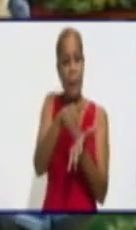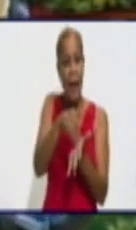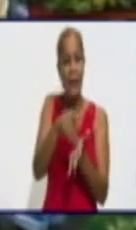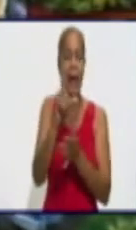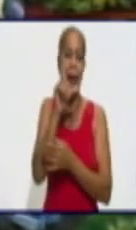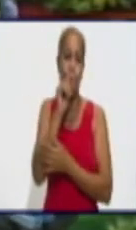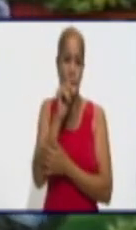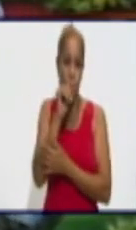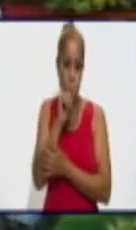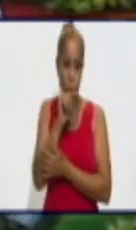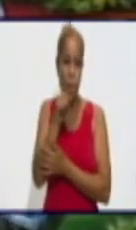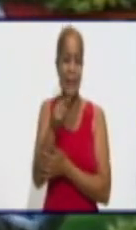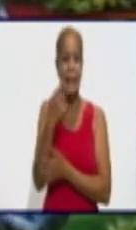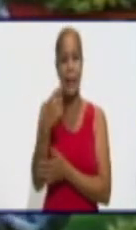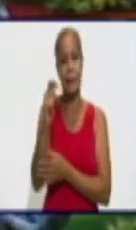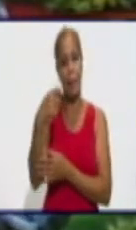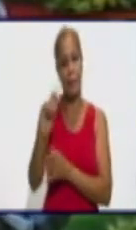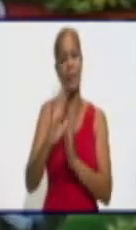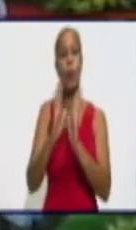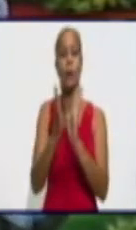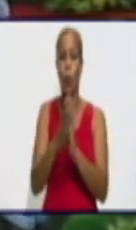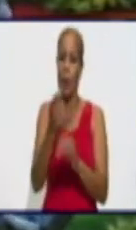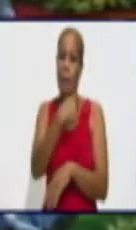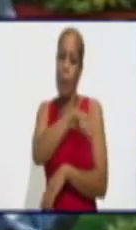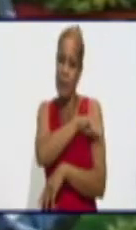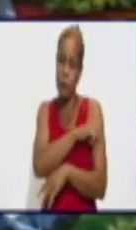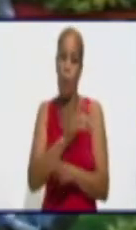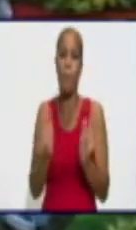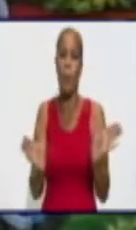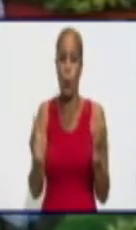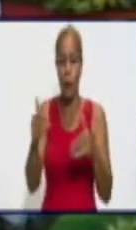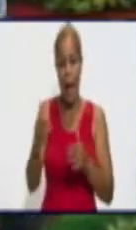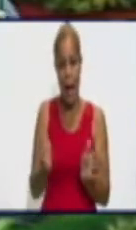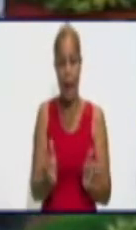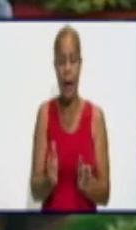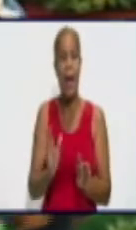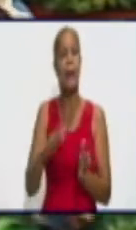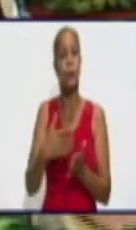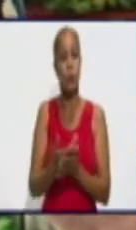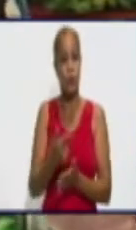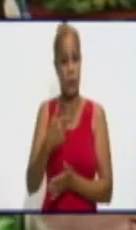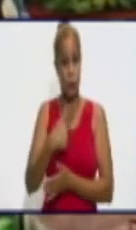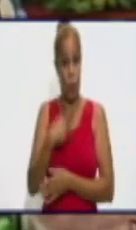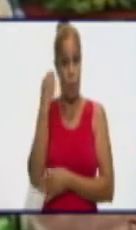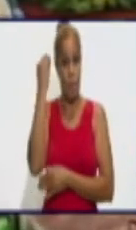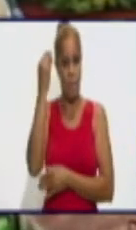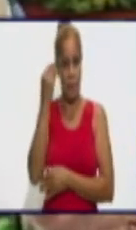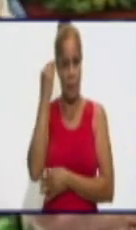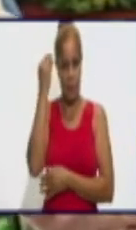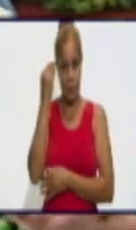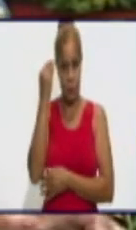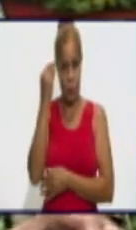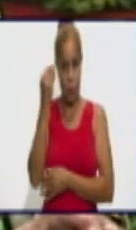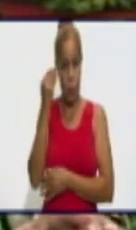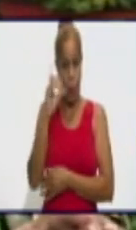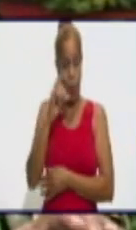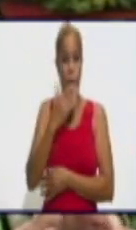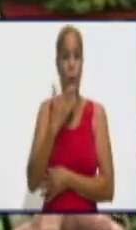Yo creo, considero, pienso como parte de la población